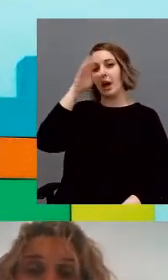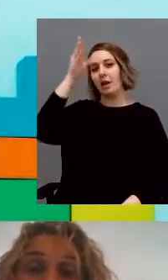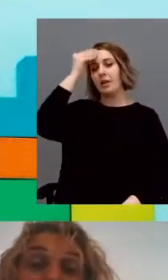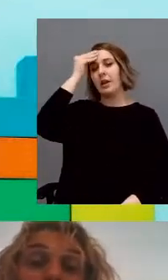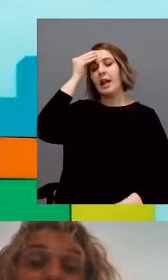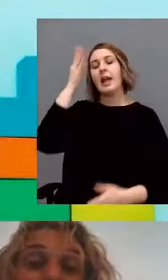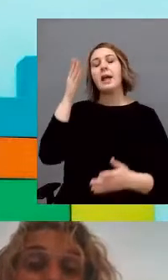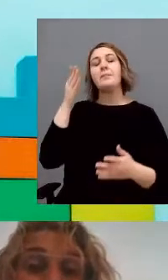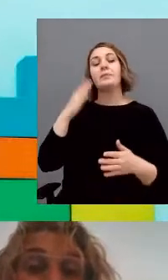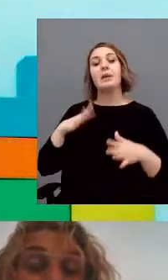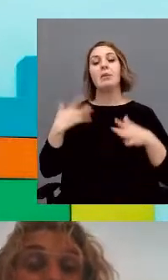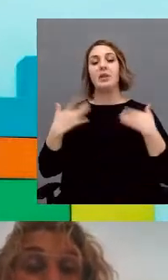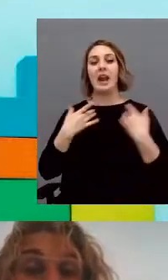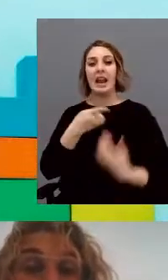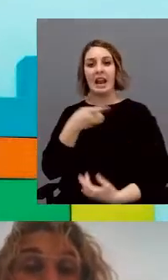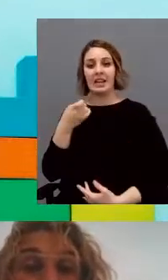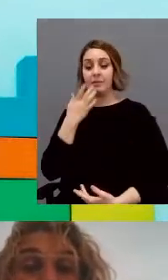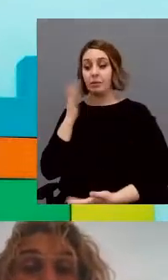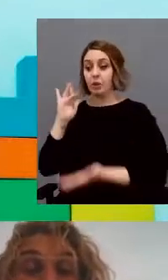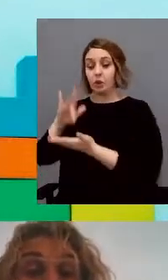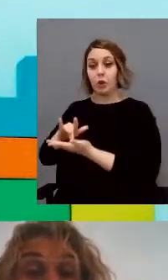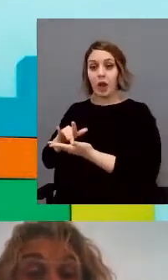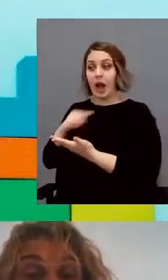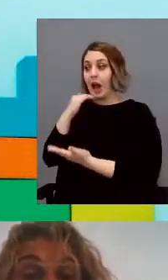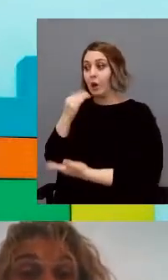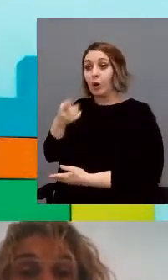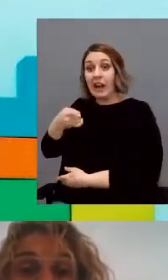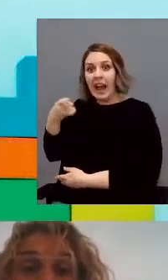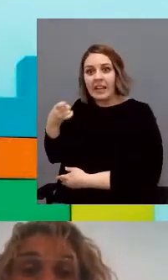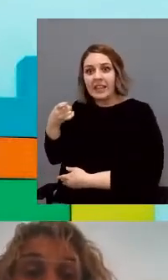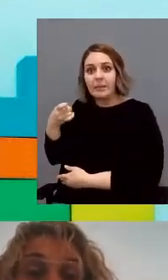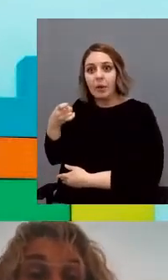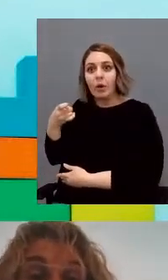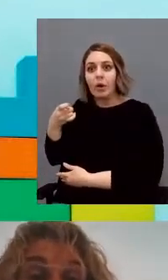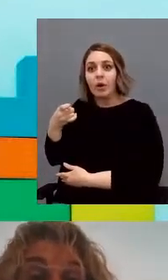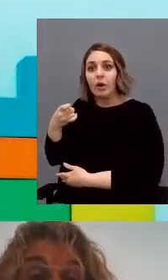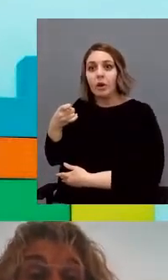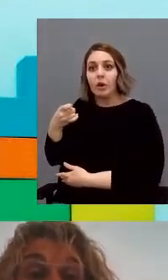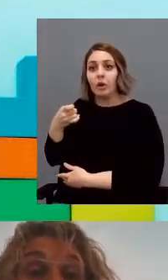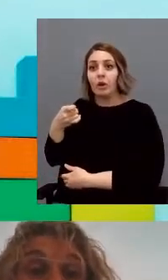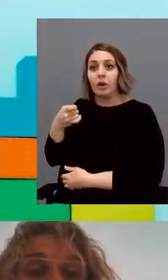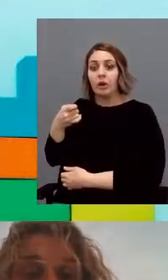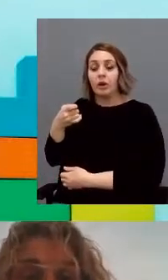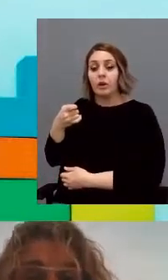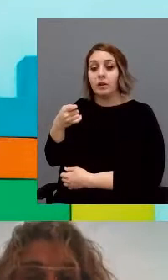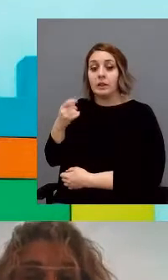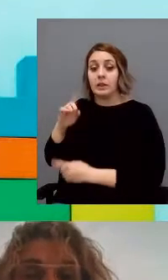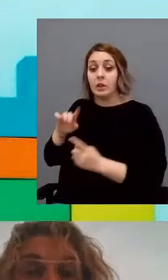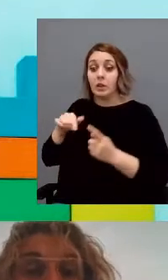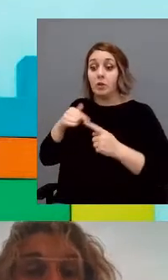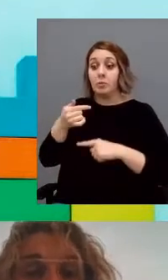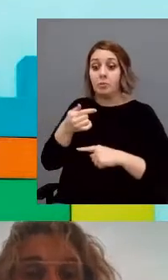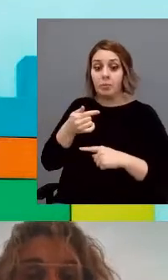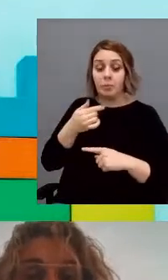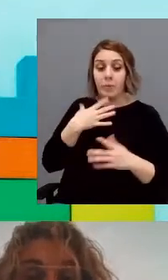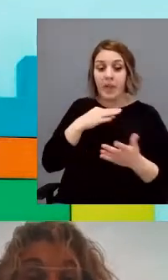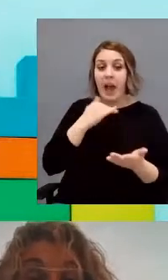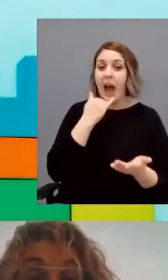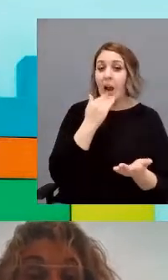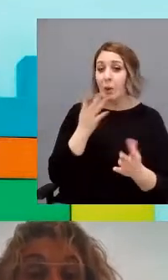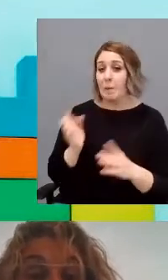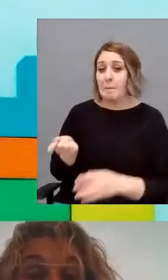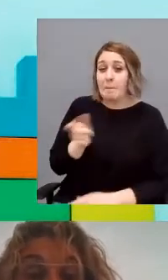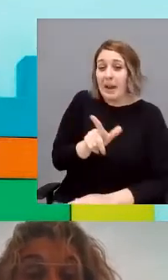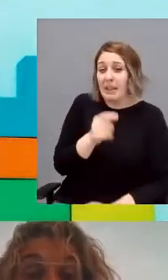veces, el tener un suceso vivido como negativo, cualquier pequeño desencadenante hace que se vuelva a vivir de una manera